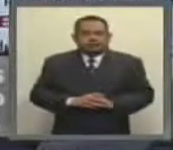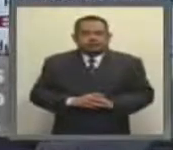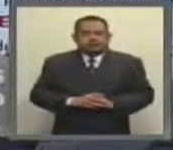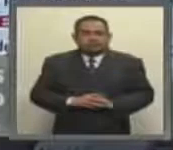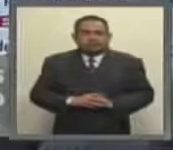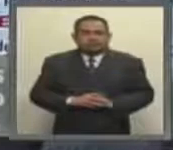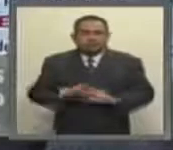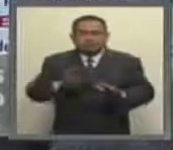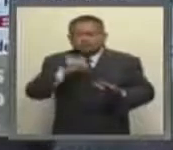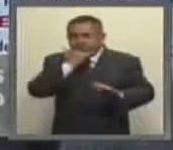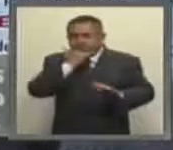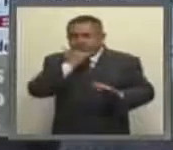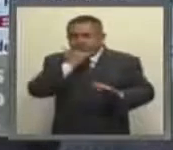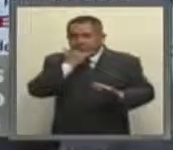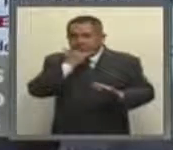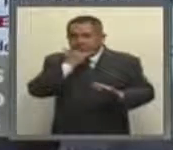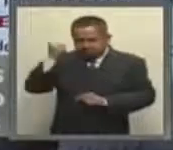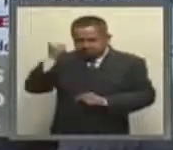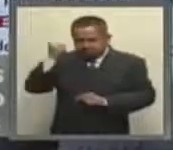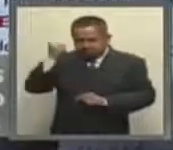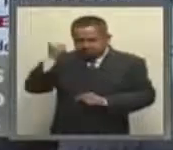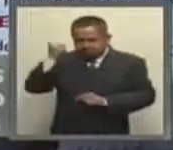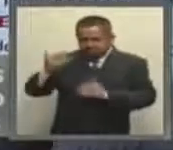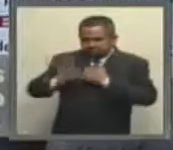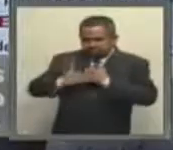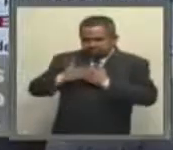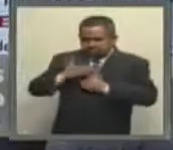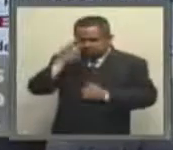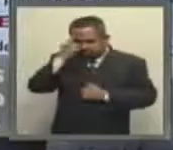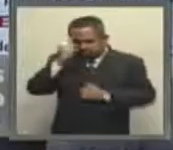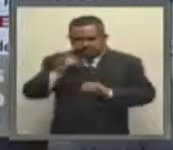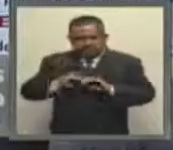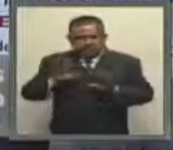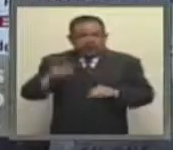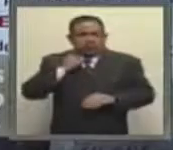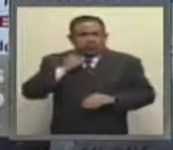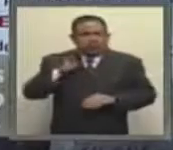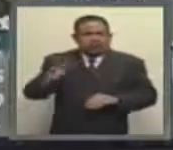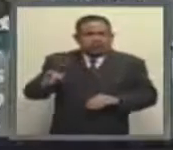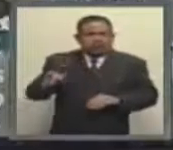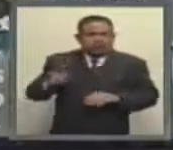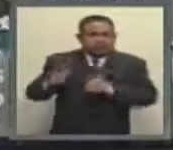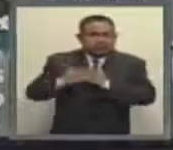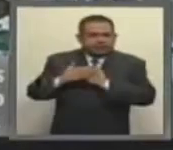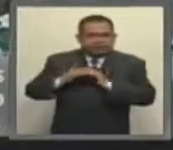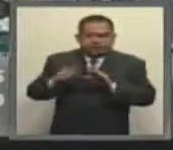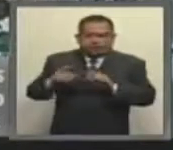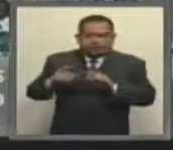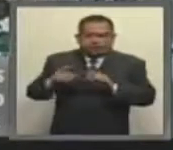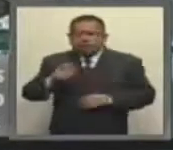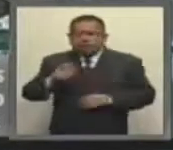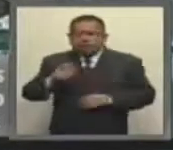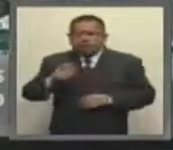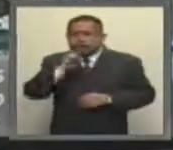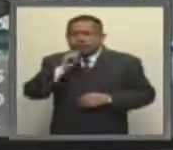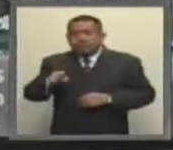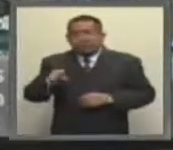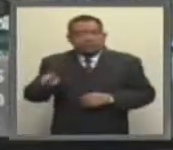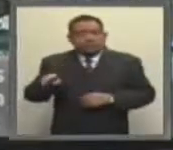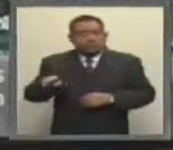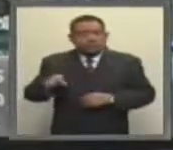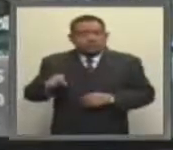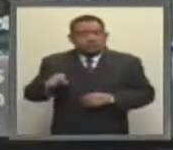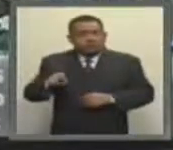Ah, perdón, y tiene razón, me aclara la diputada Godoy, que también está